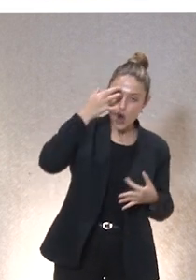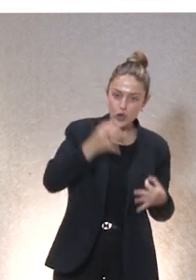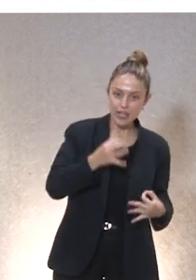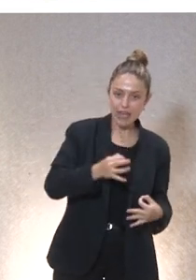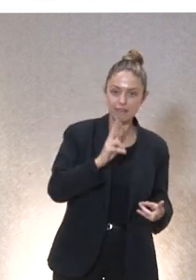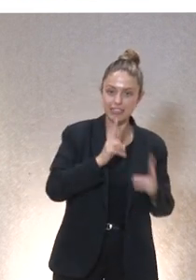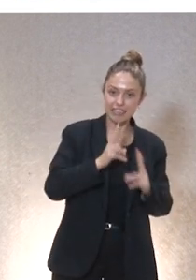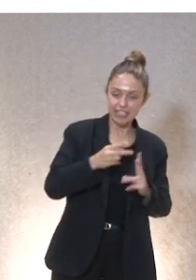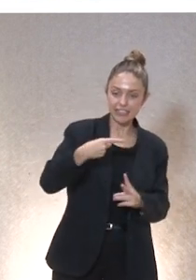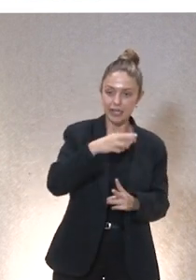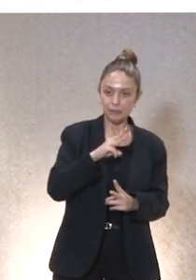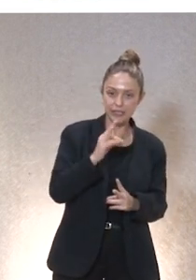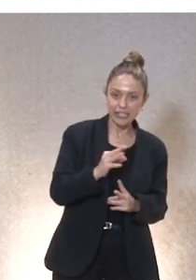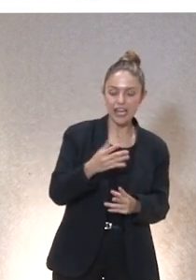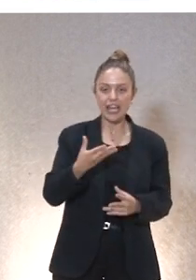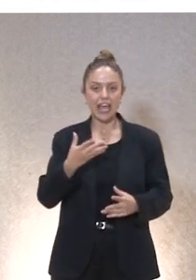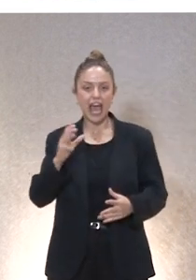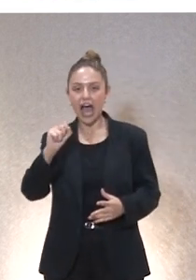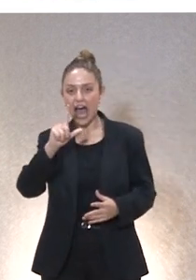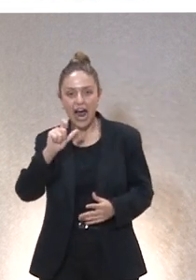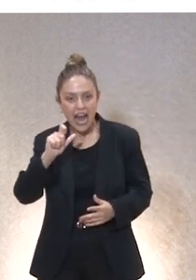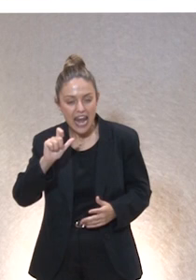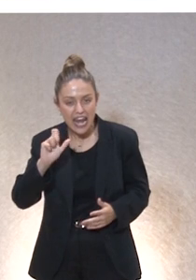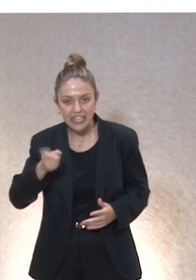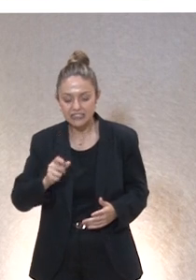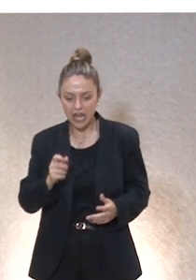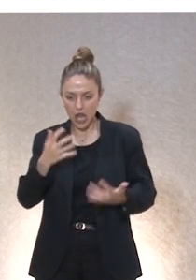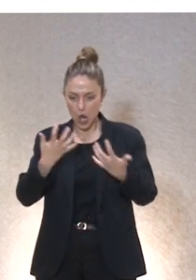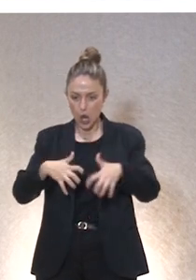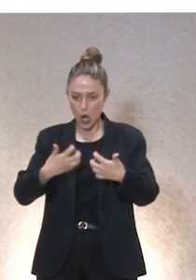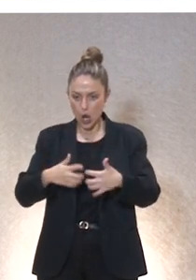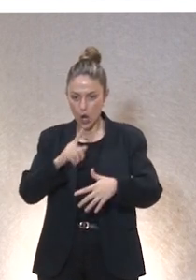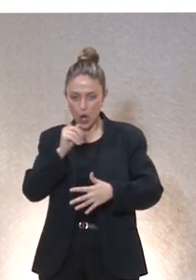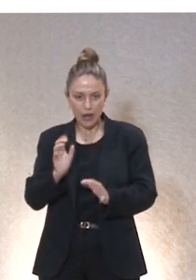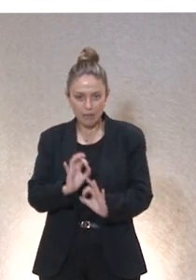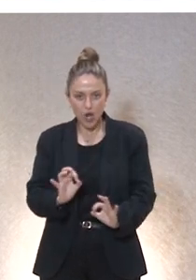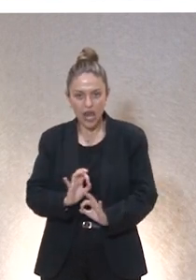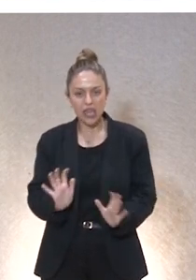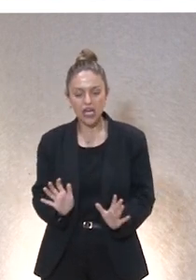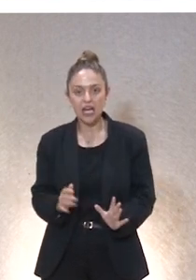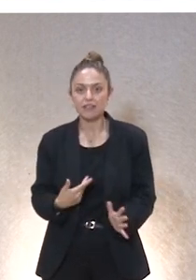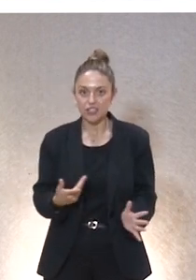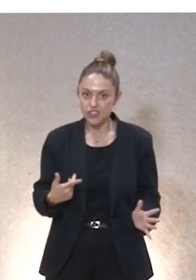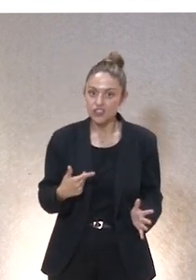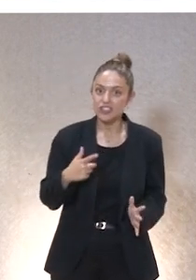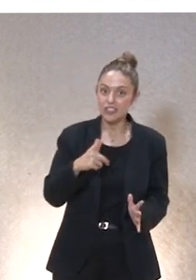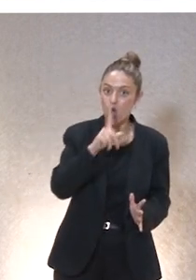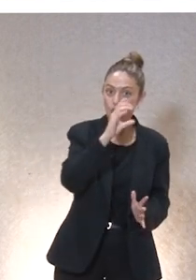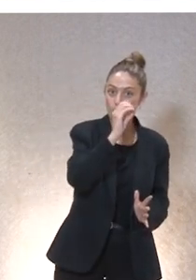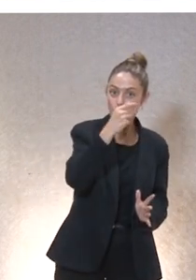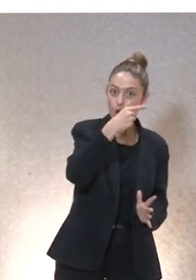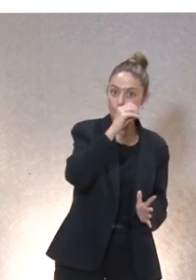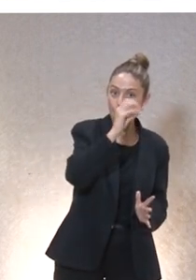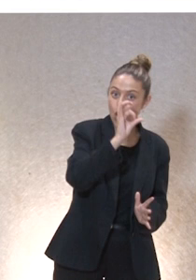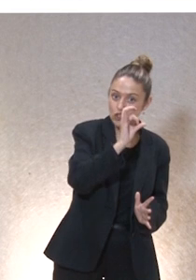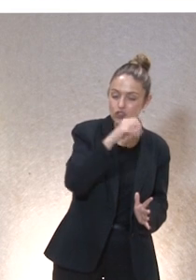GPT ni la Alexa ni los logaritmos de ningún tipo pero dijo ojo porque una cosa es el logos y otra